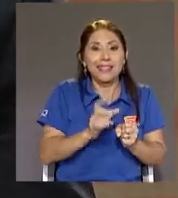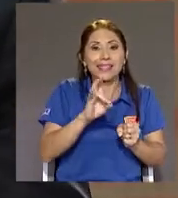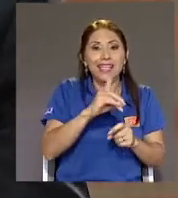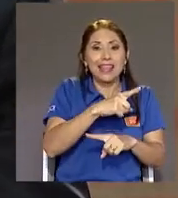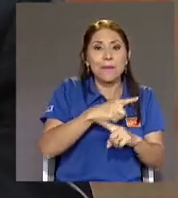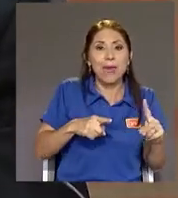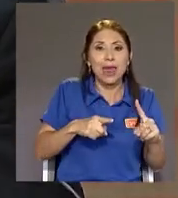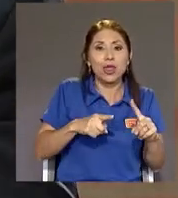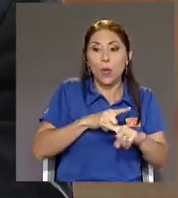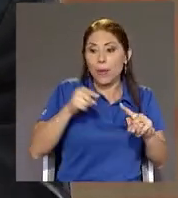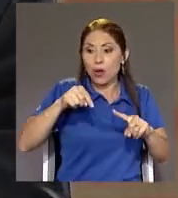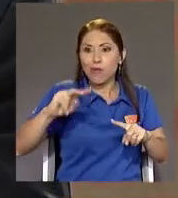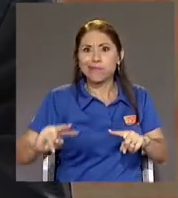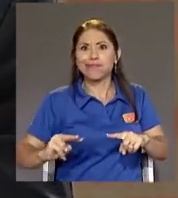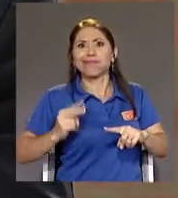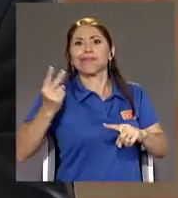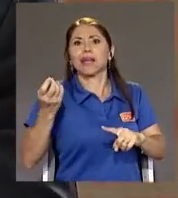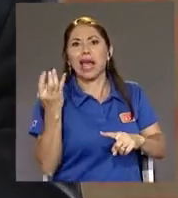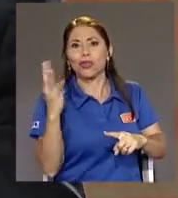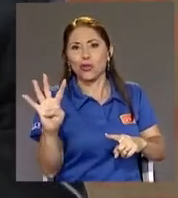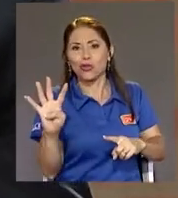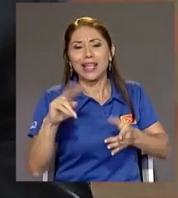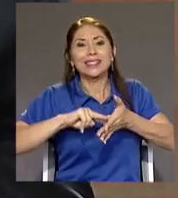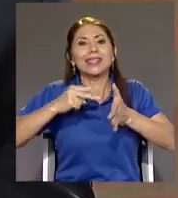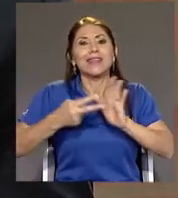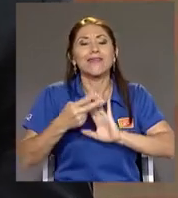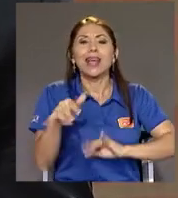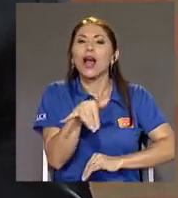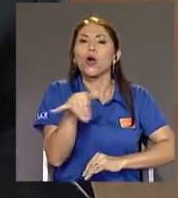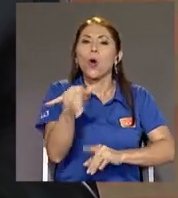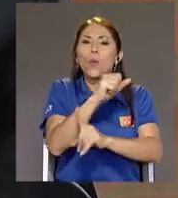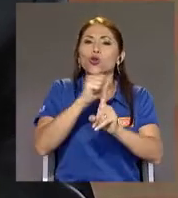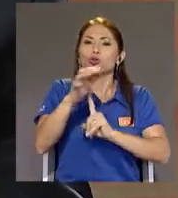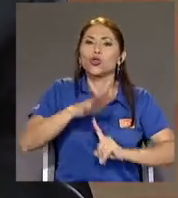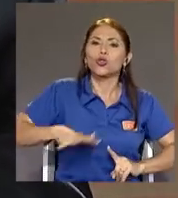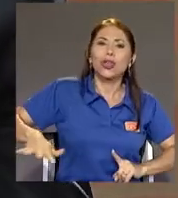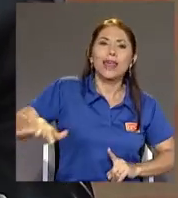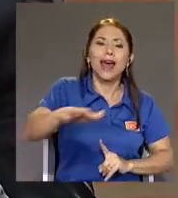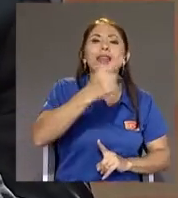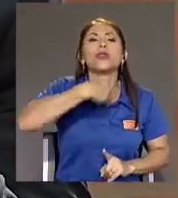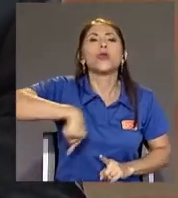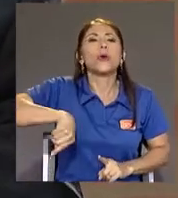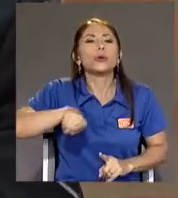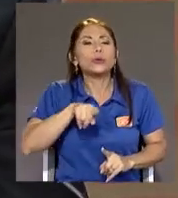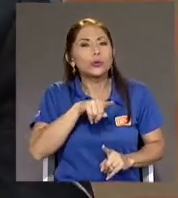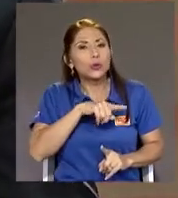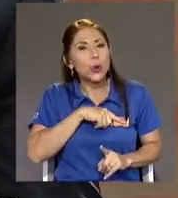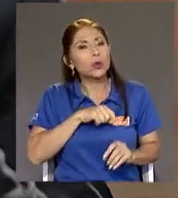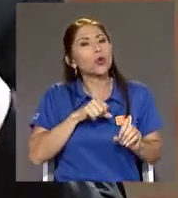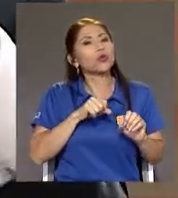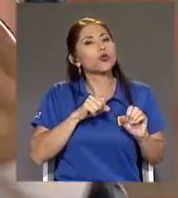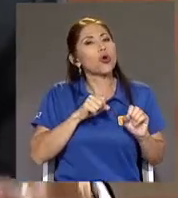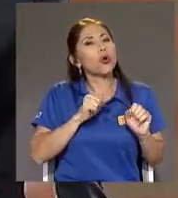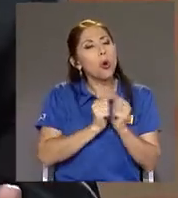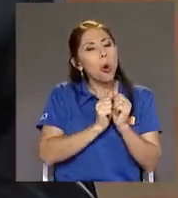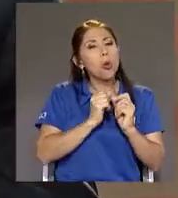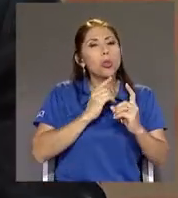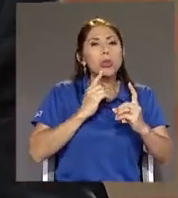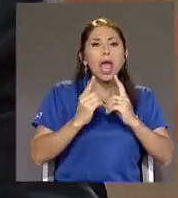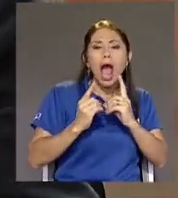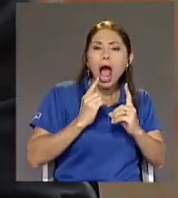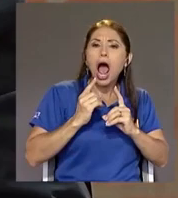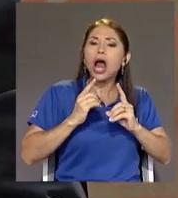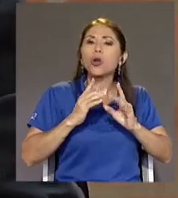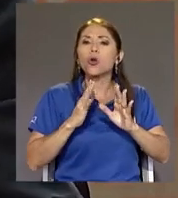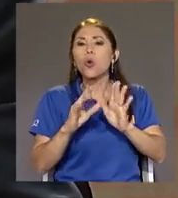Entonces significa que como sociedad Hemos sido capaces Suavemente Con diálogo Discutiéndolo